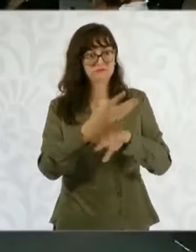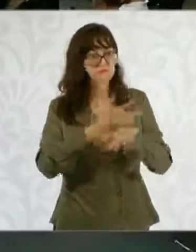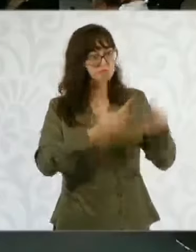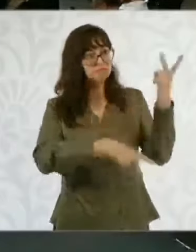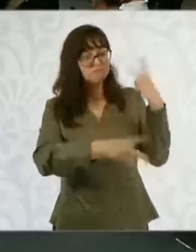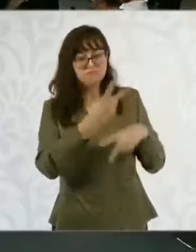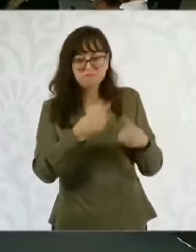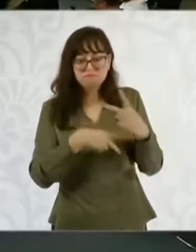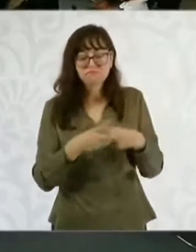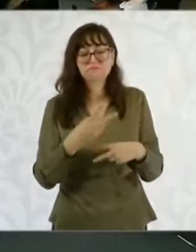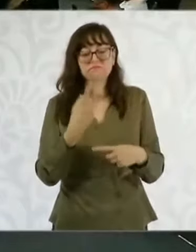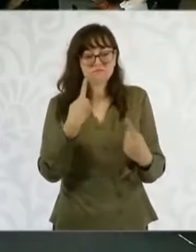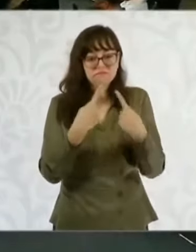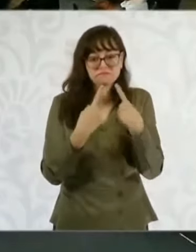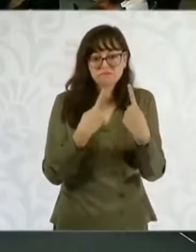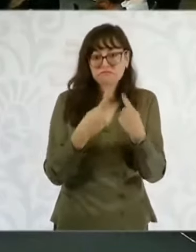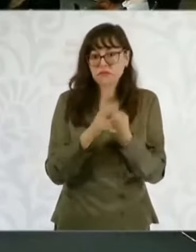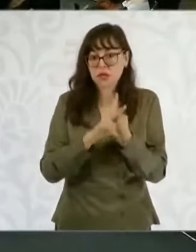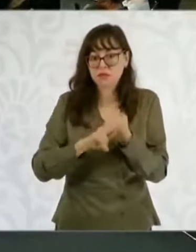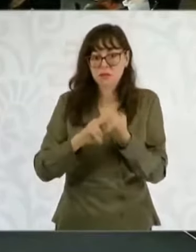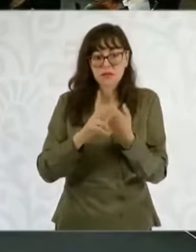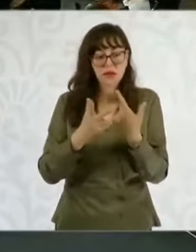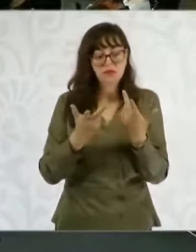empresarias de los dos lados de la frontera.